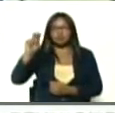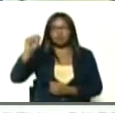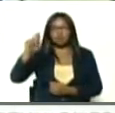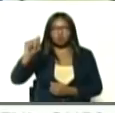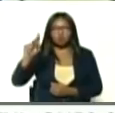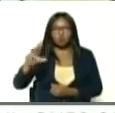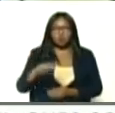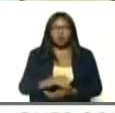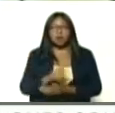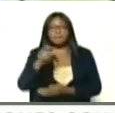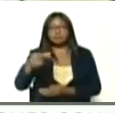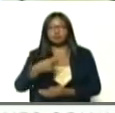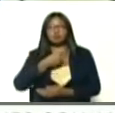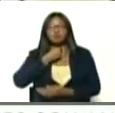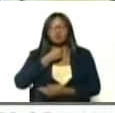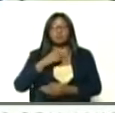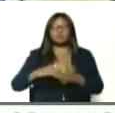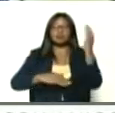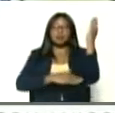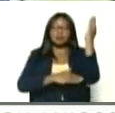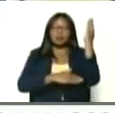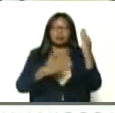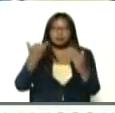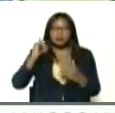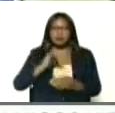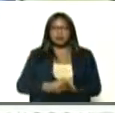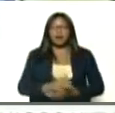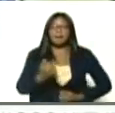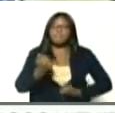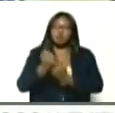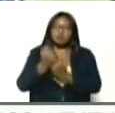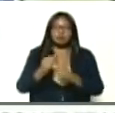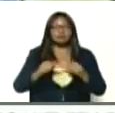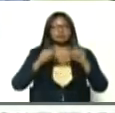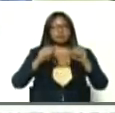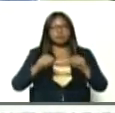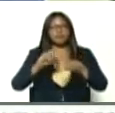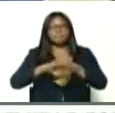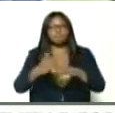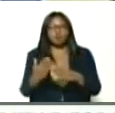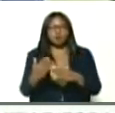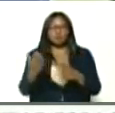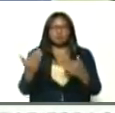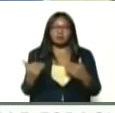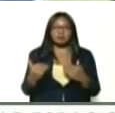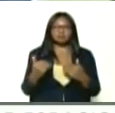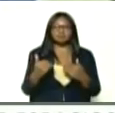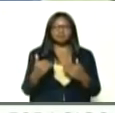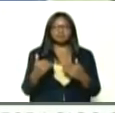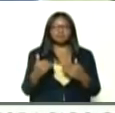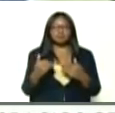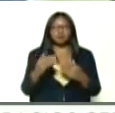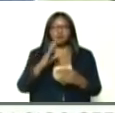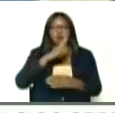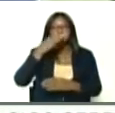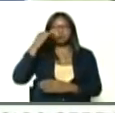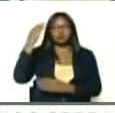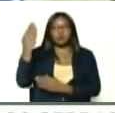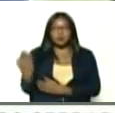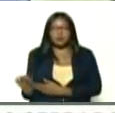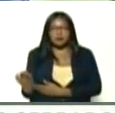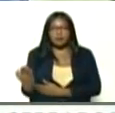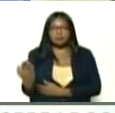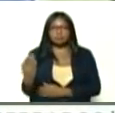los curas, de la iglesia de Isnotu, seguirlos apoyando, porque viene la beatificación, del doctor José